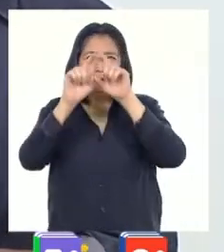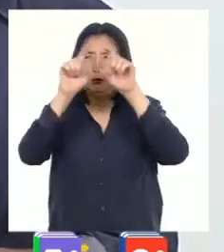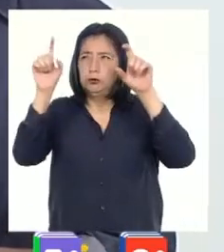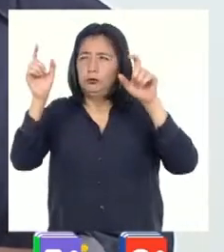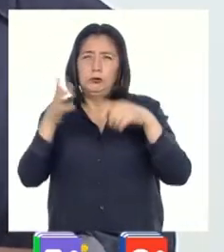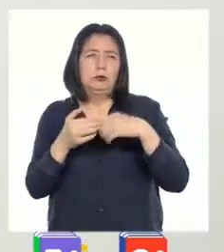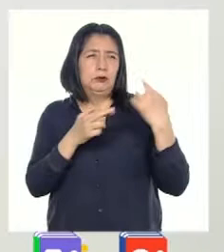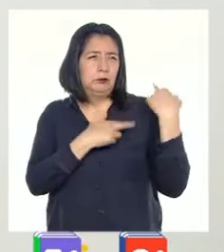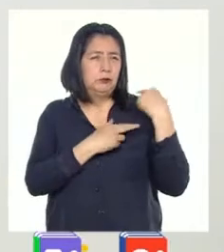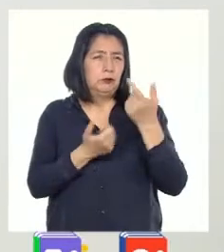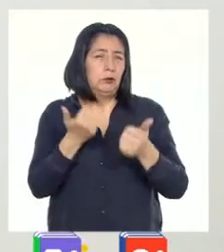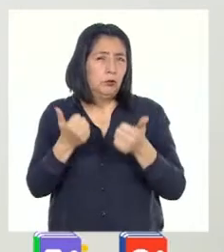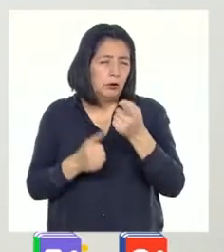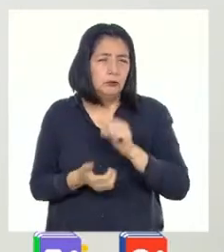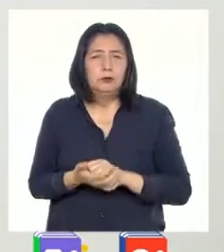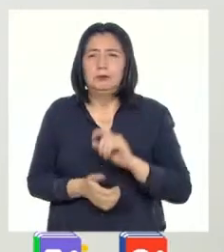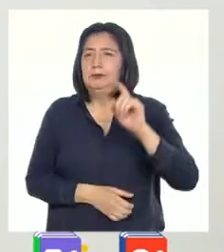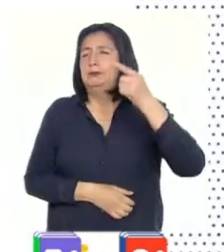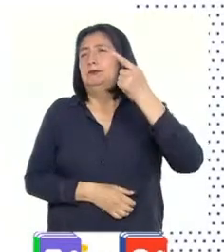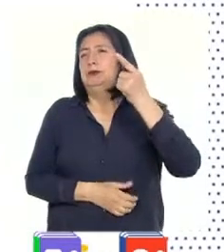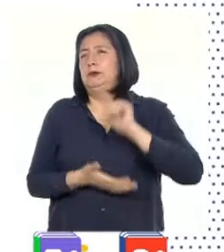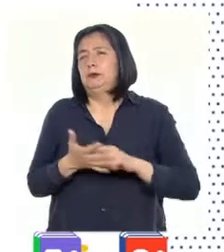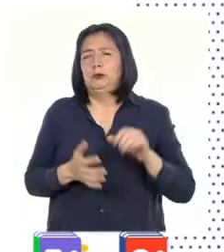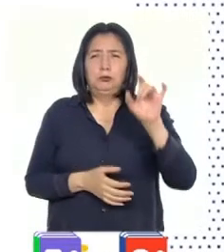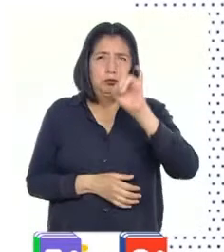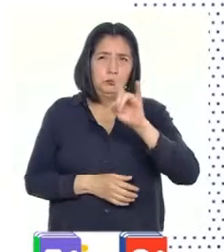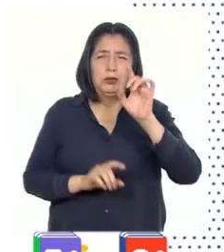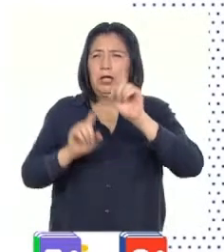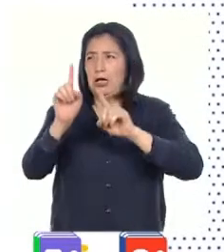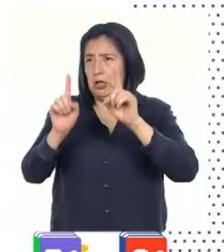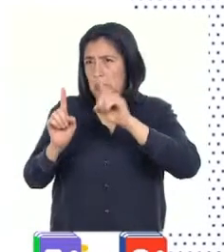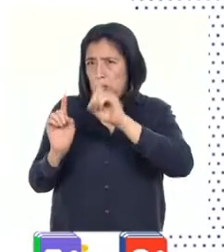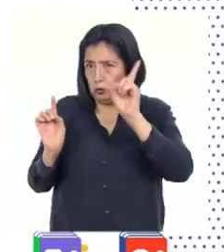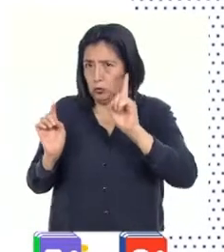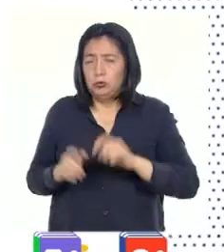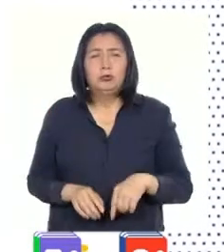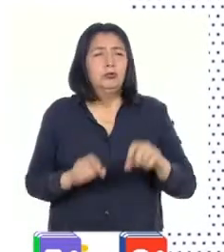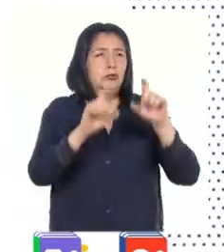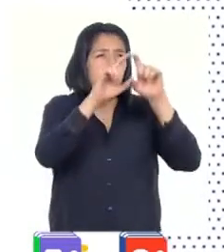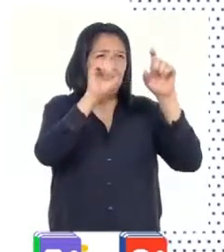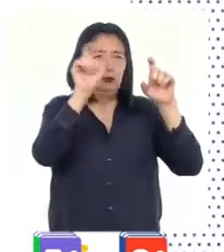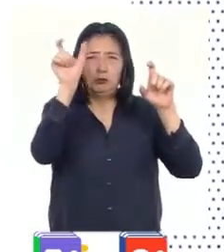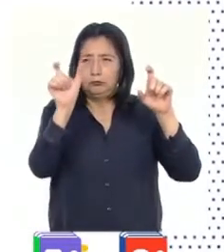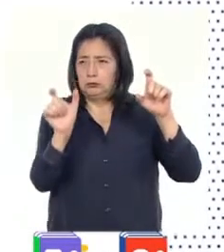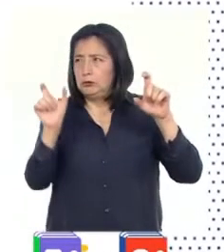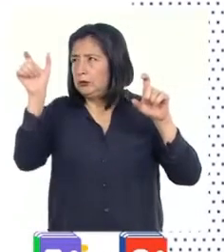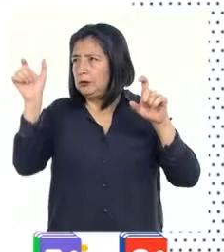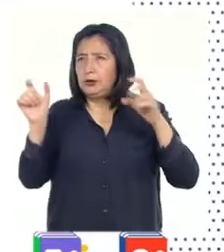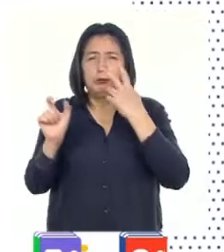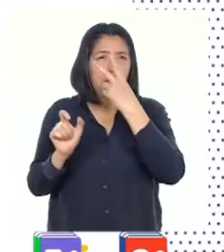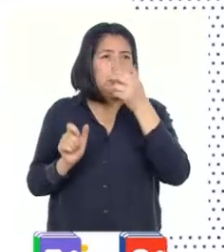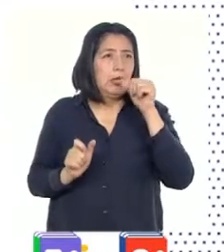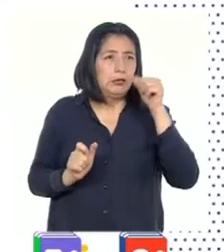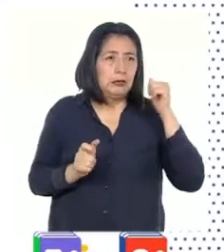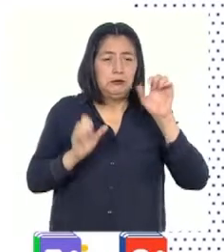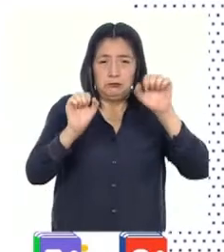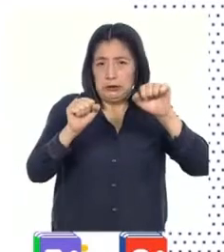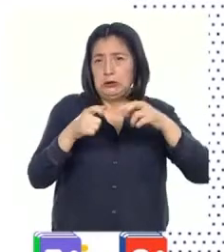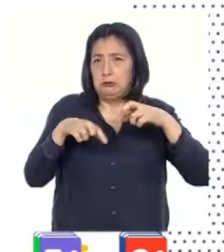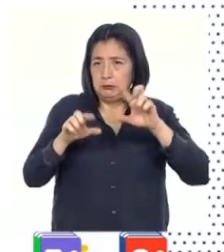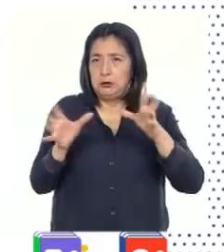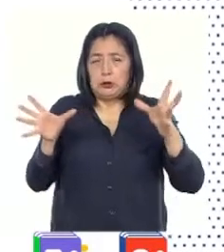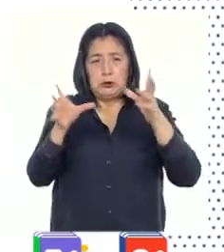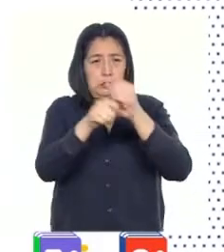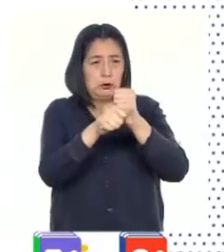responsabilidades? Primero podríamos utilizar algunos de los organizadores que vimos ayer porque nos va a permitir